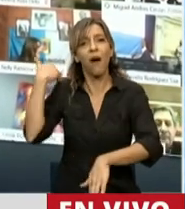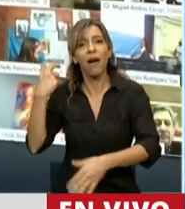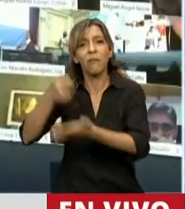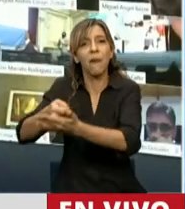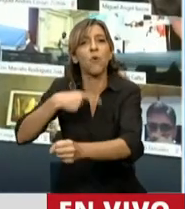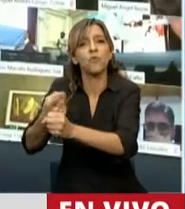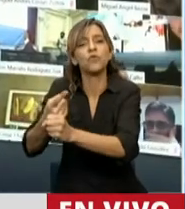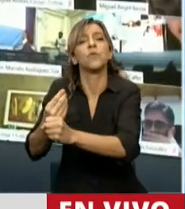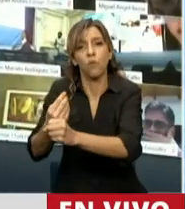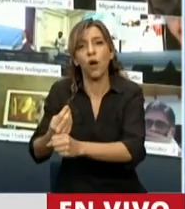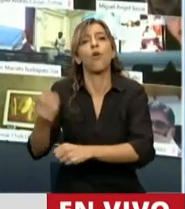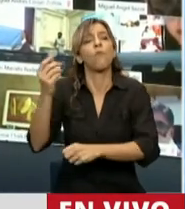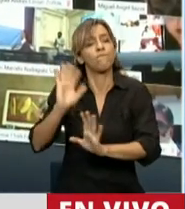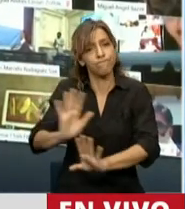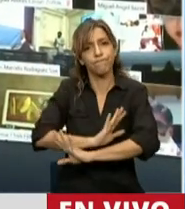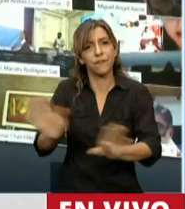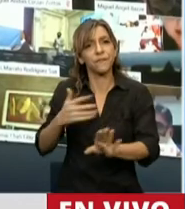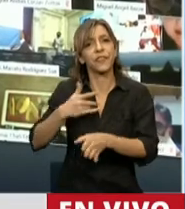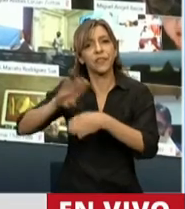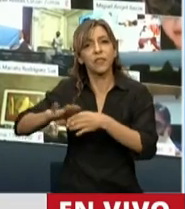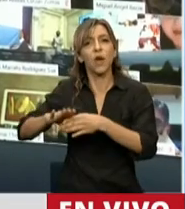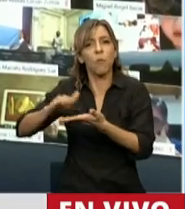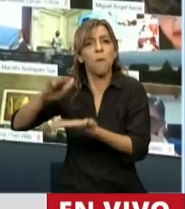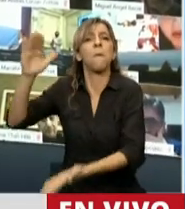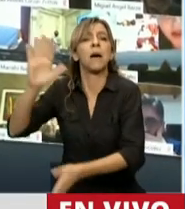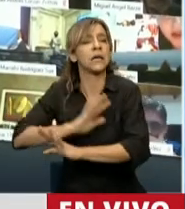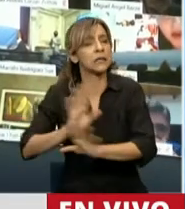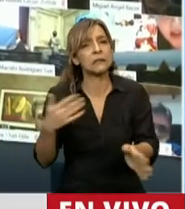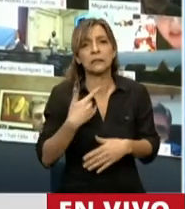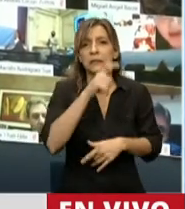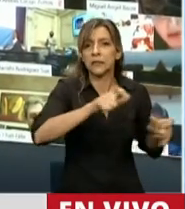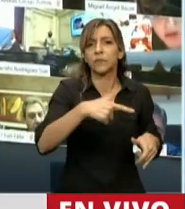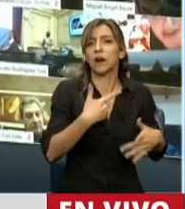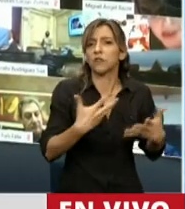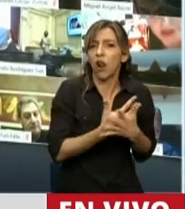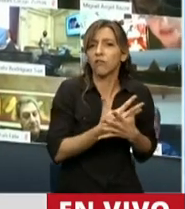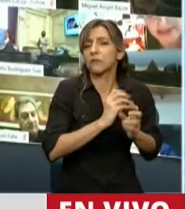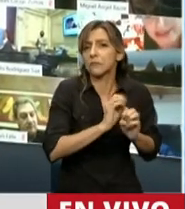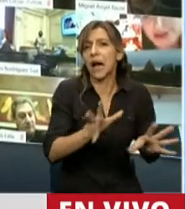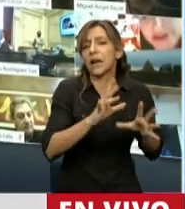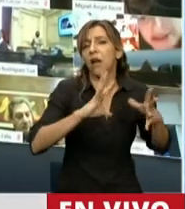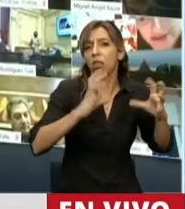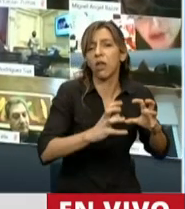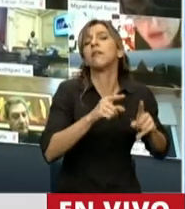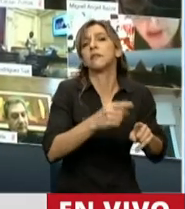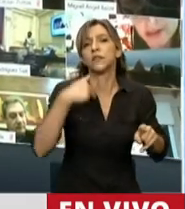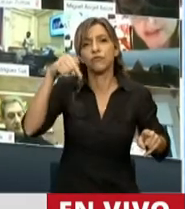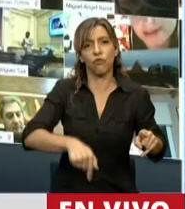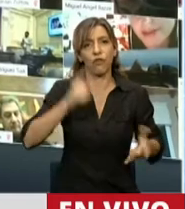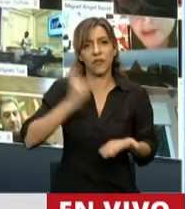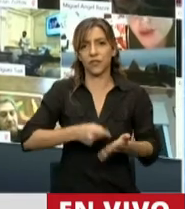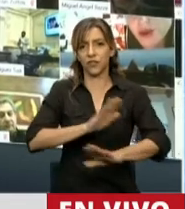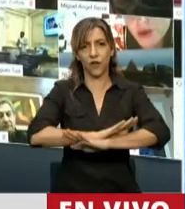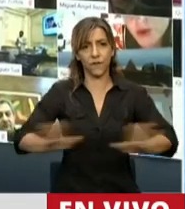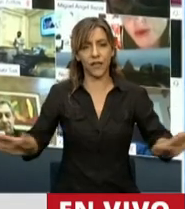indiscriminada de deuda de estos cuatro años que volvió a hundir a los argentinos y llevarnos al borde del precipicio. Hoy con mucha alegría